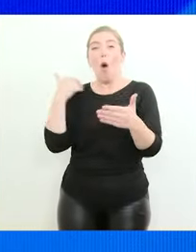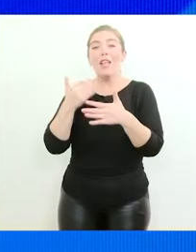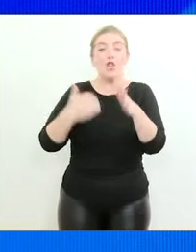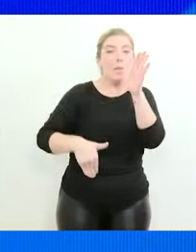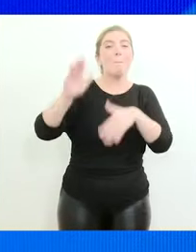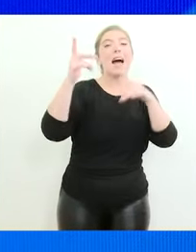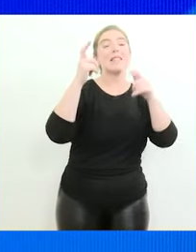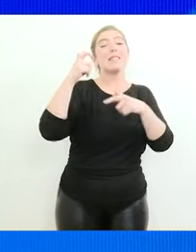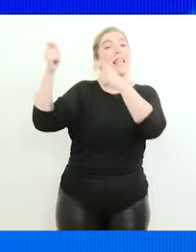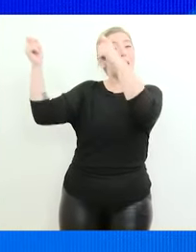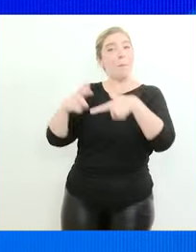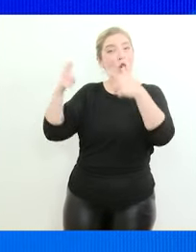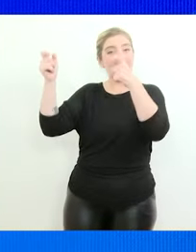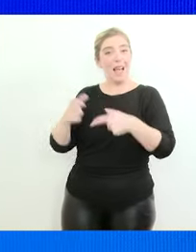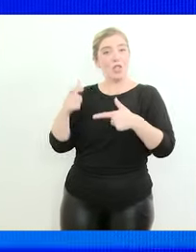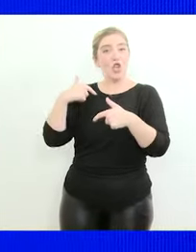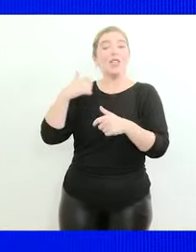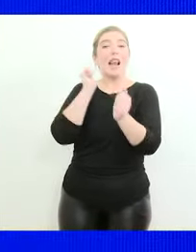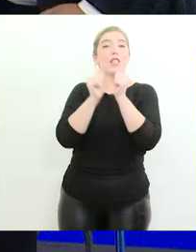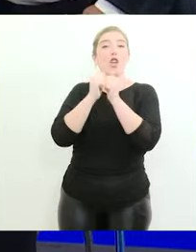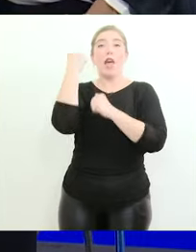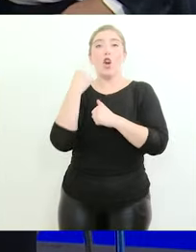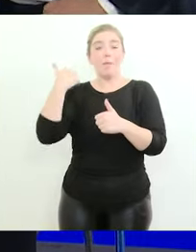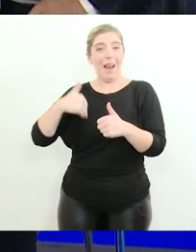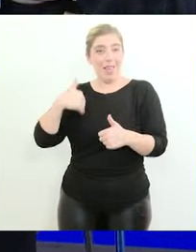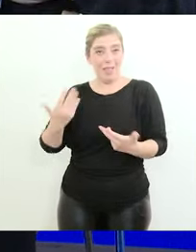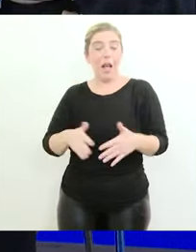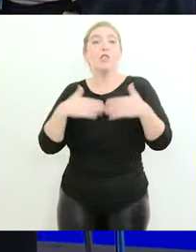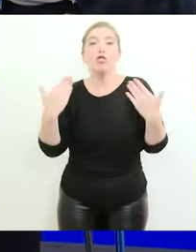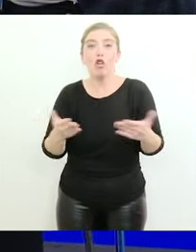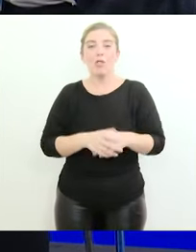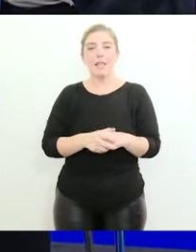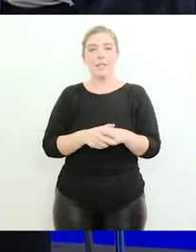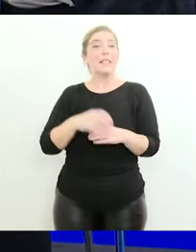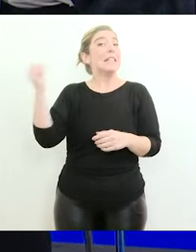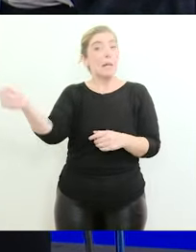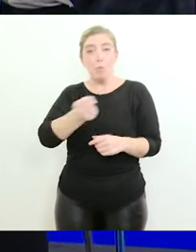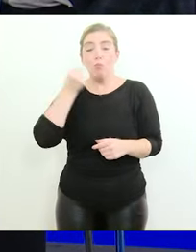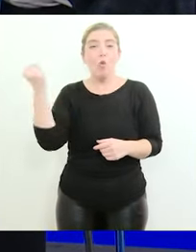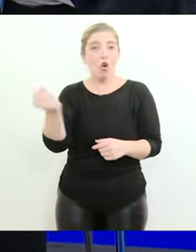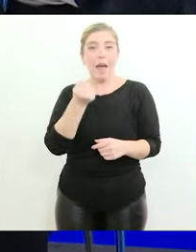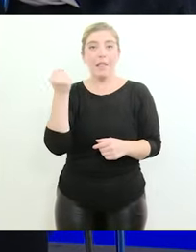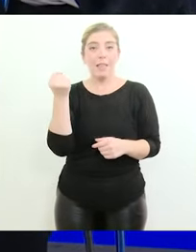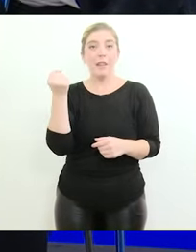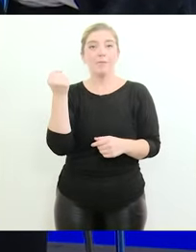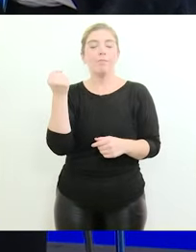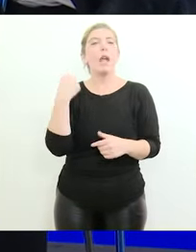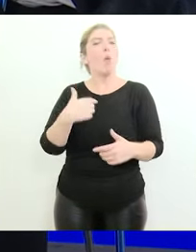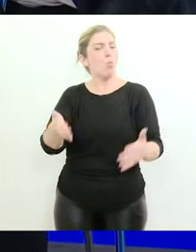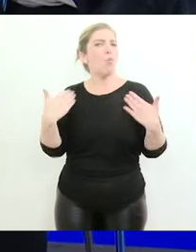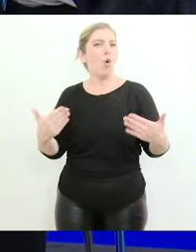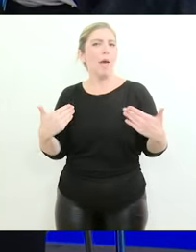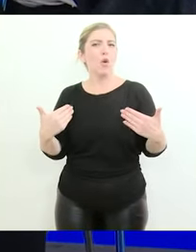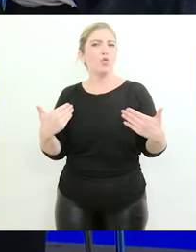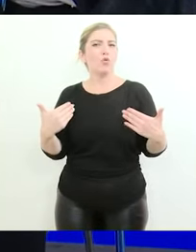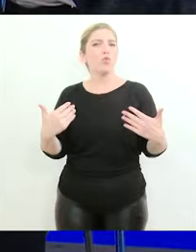mayor nivel de importaciones de la historia económica argentina entonces es muy importante que tengamos la capacidad